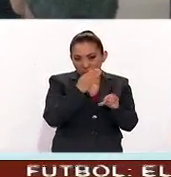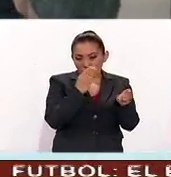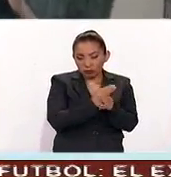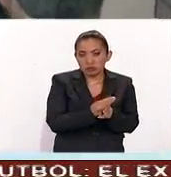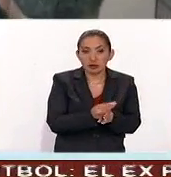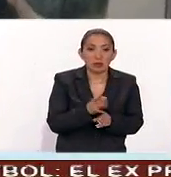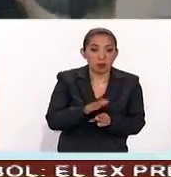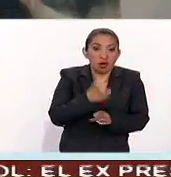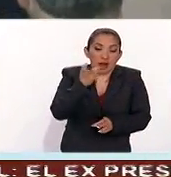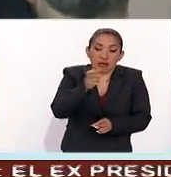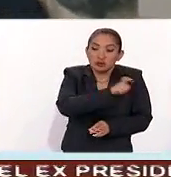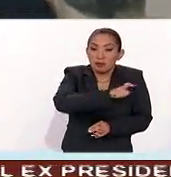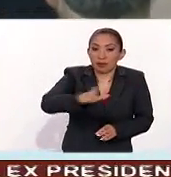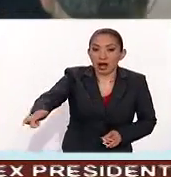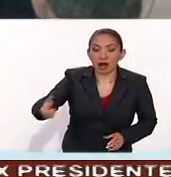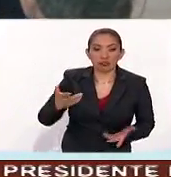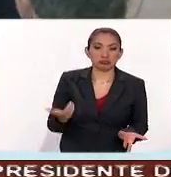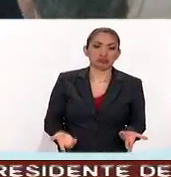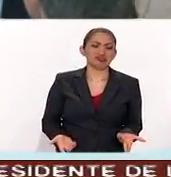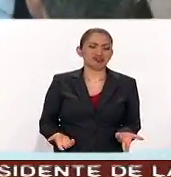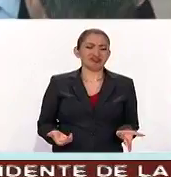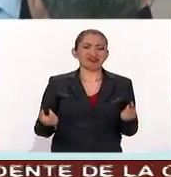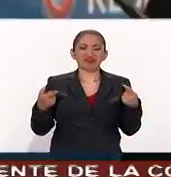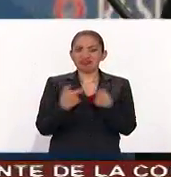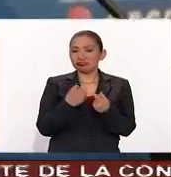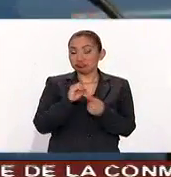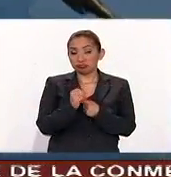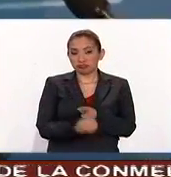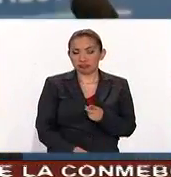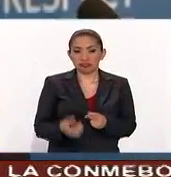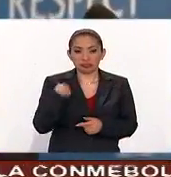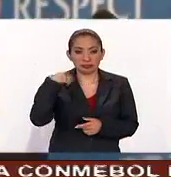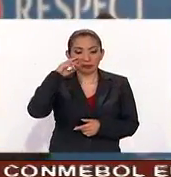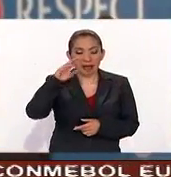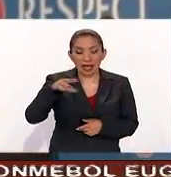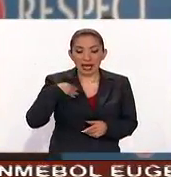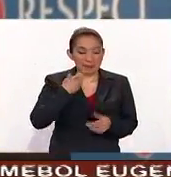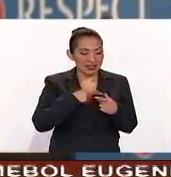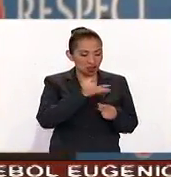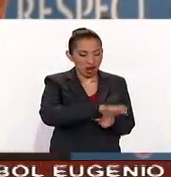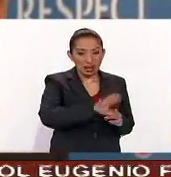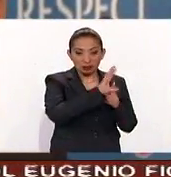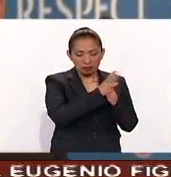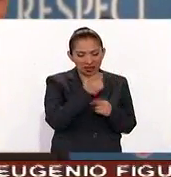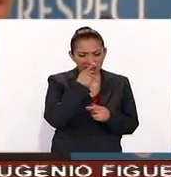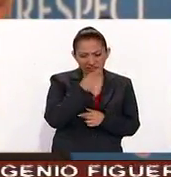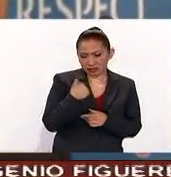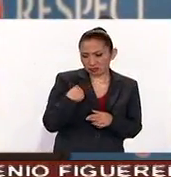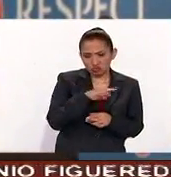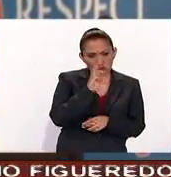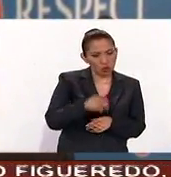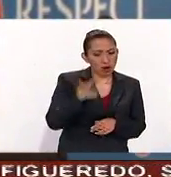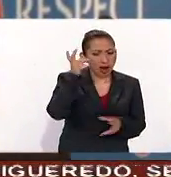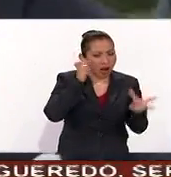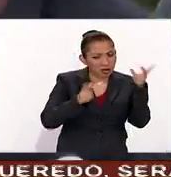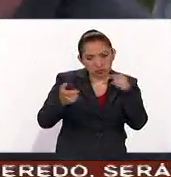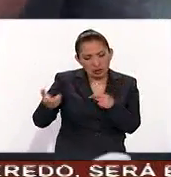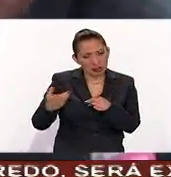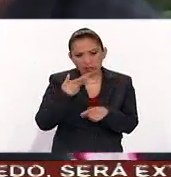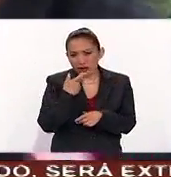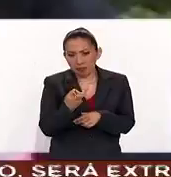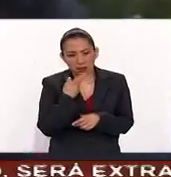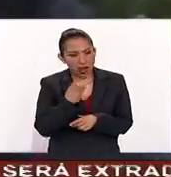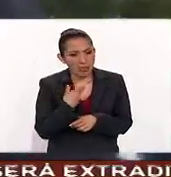que por eso se le pagó entonces bueno pues una situación en la cual además gente del comité de FIFA dice nosotros nunca escuchamos eso